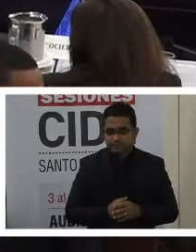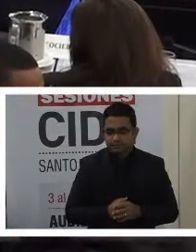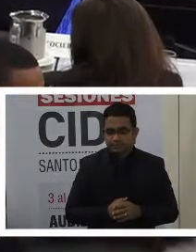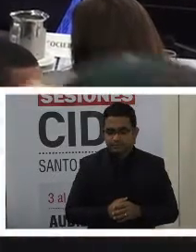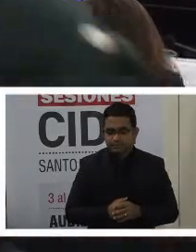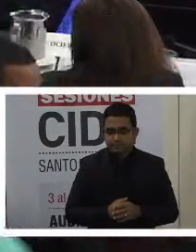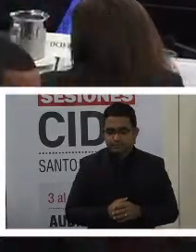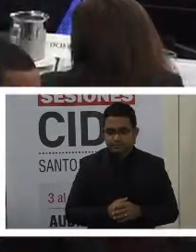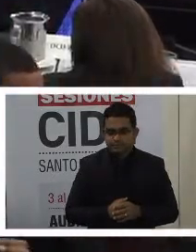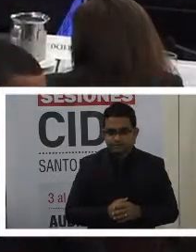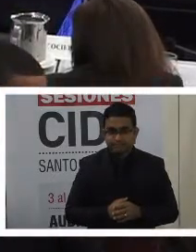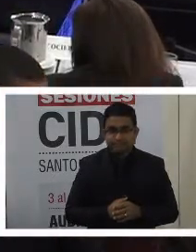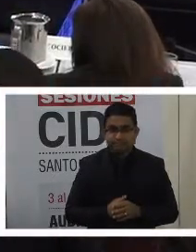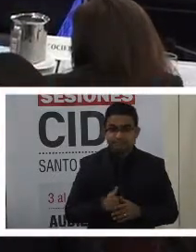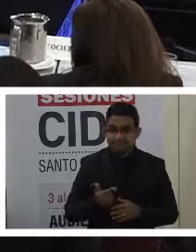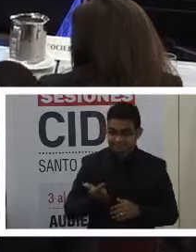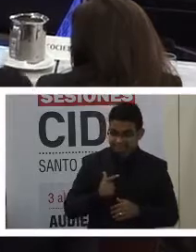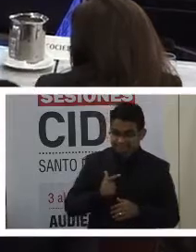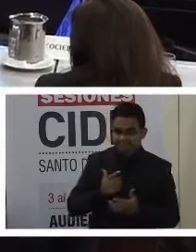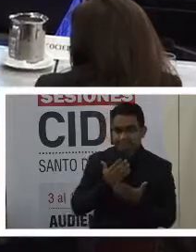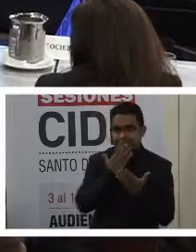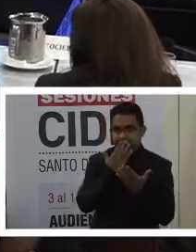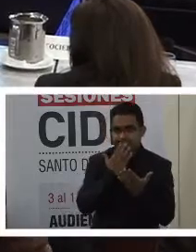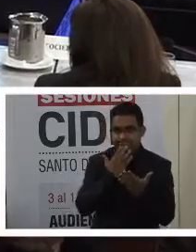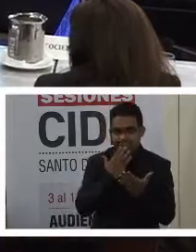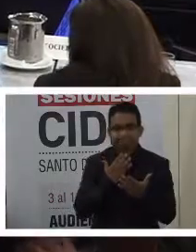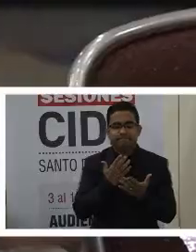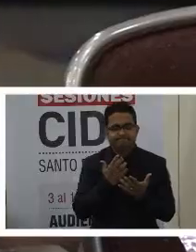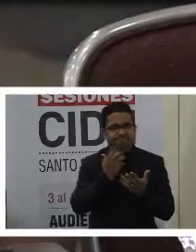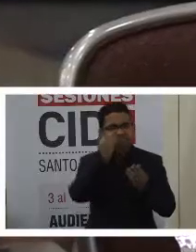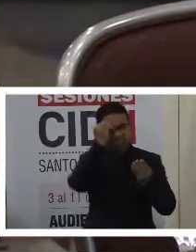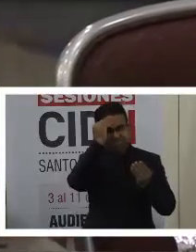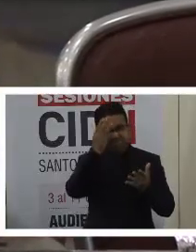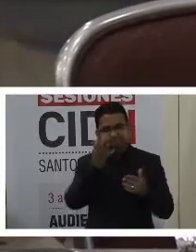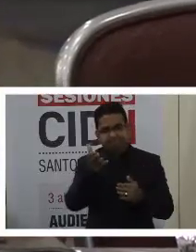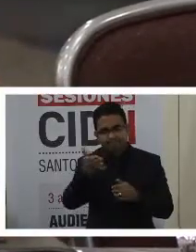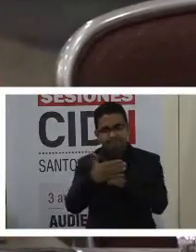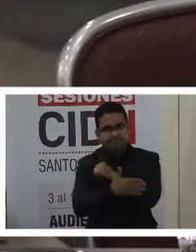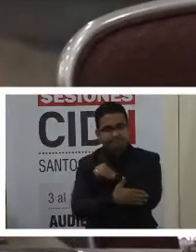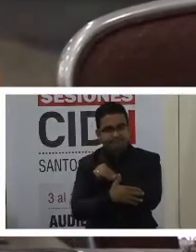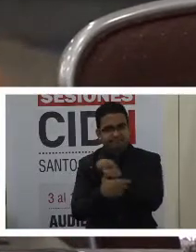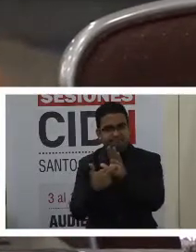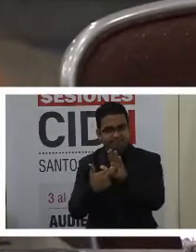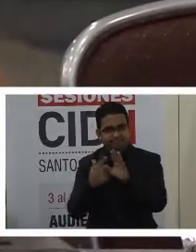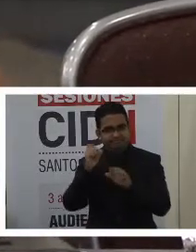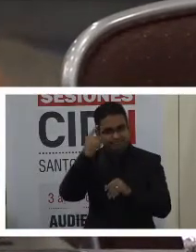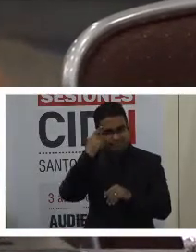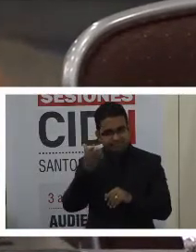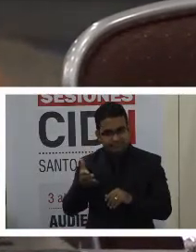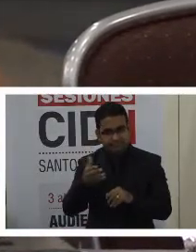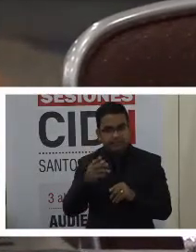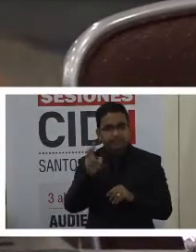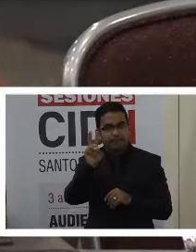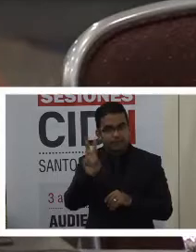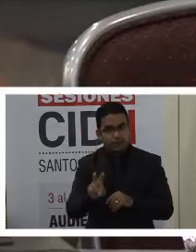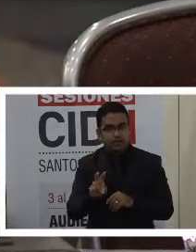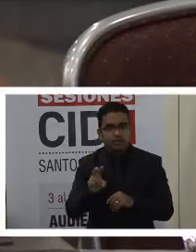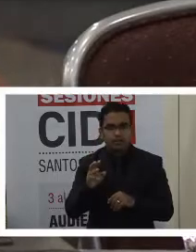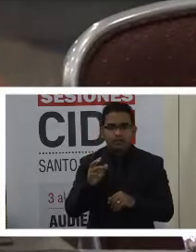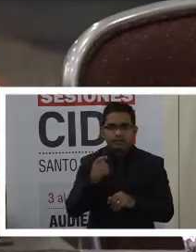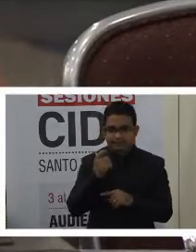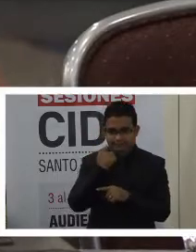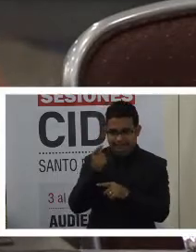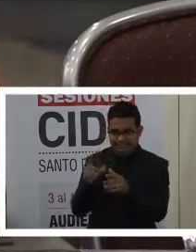Agradecida por el espacio. Simplemente quería decirle al Estado venezolano, a razón de lo que señalan del carné de la